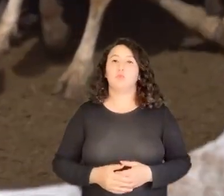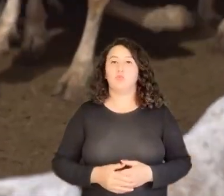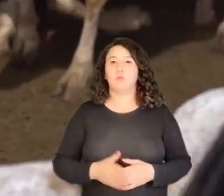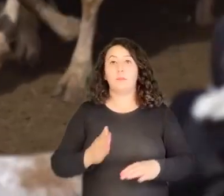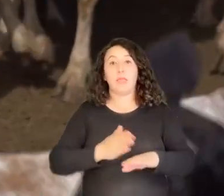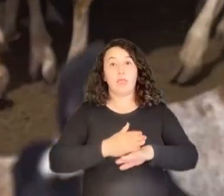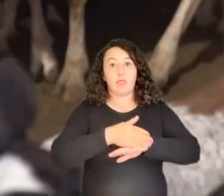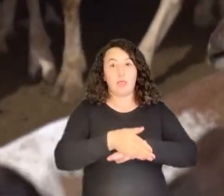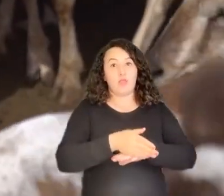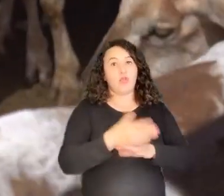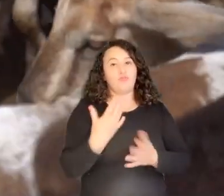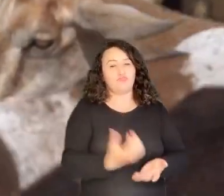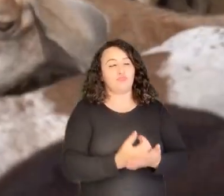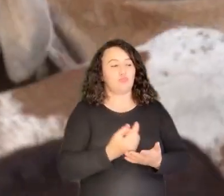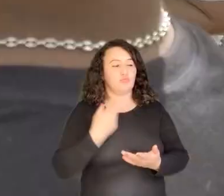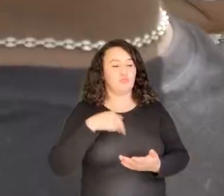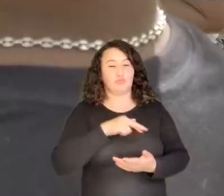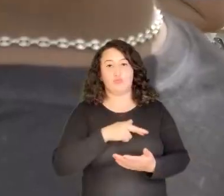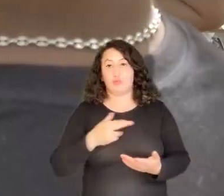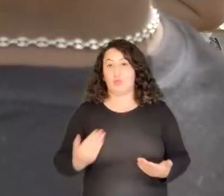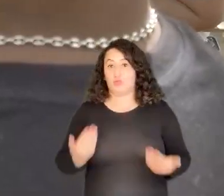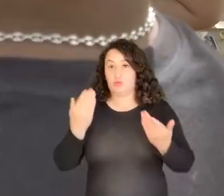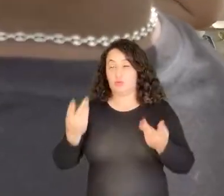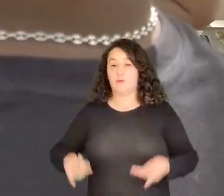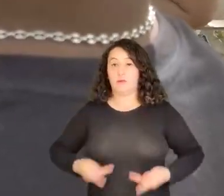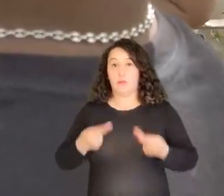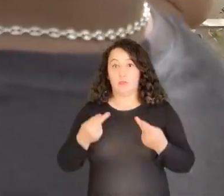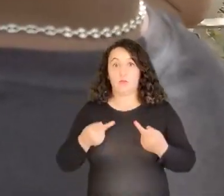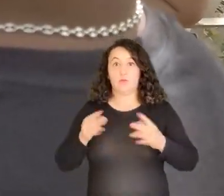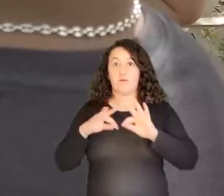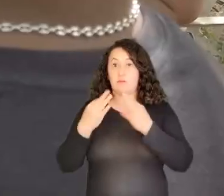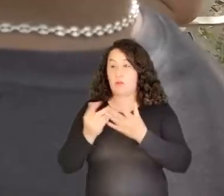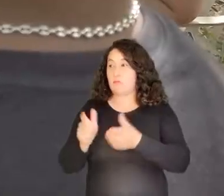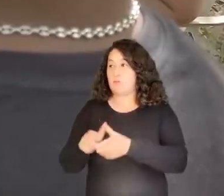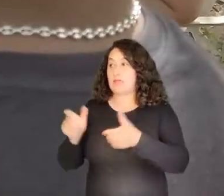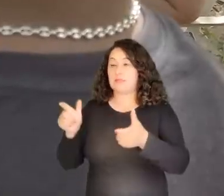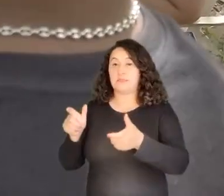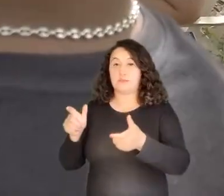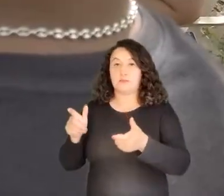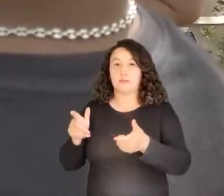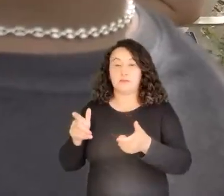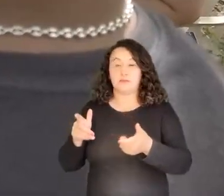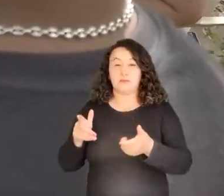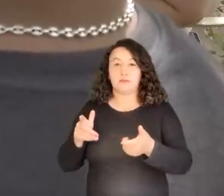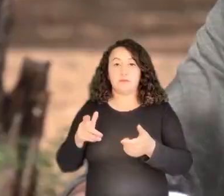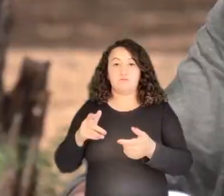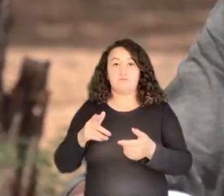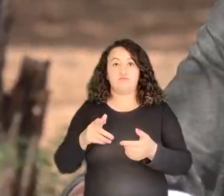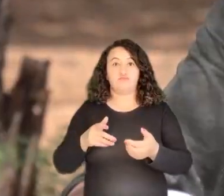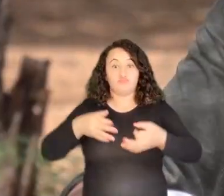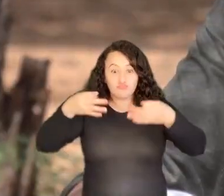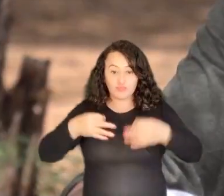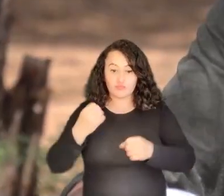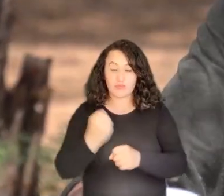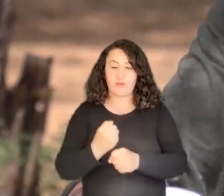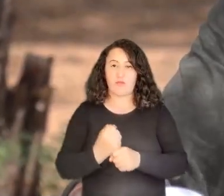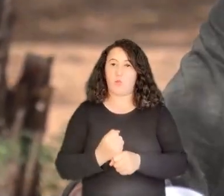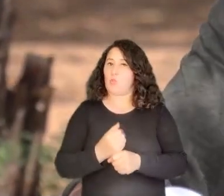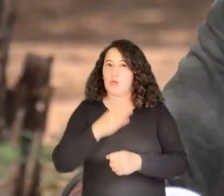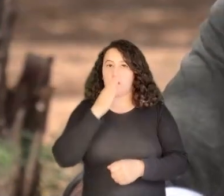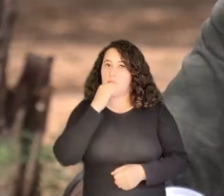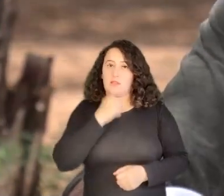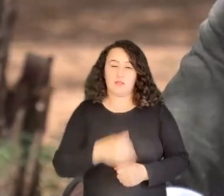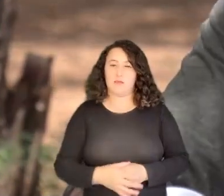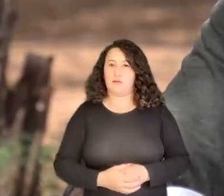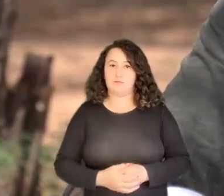como un medio de sustento para nosotros, porque la mayoría de las familias no tienen una estabilidad laboral.